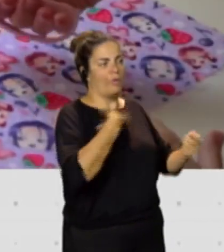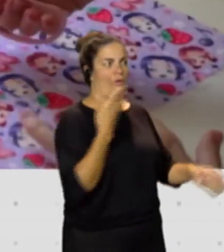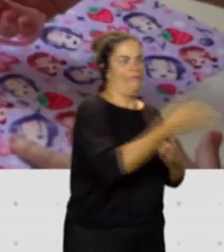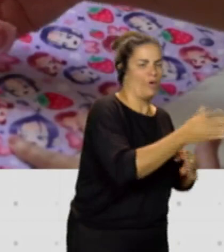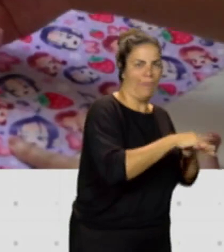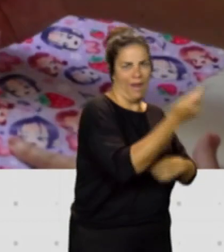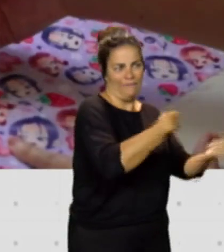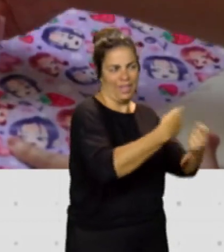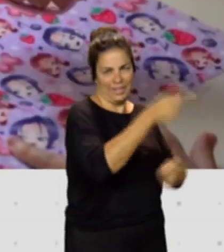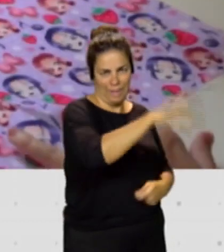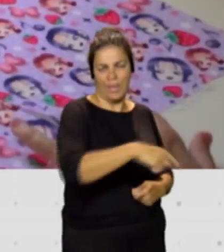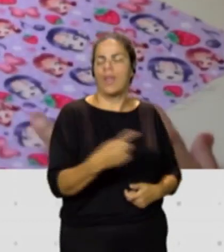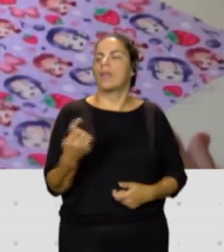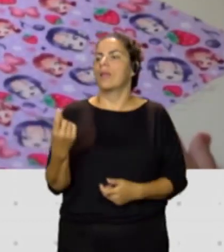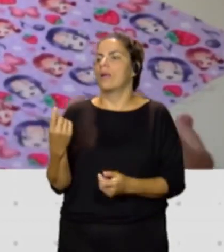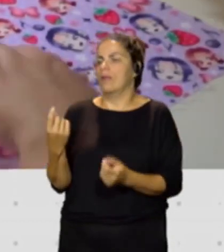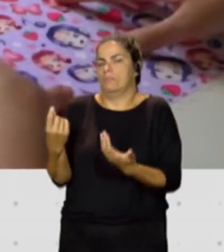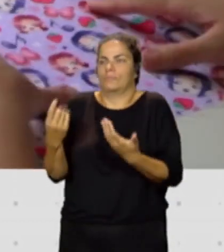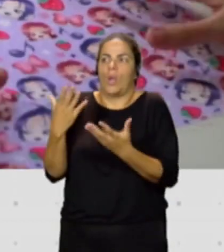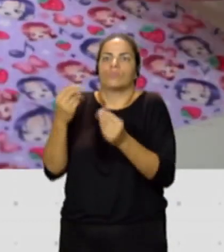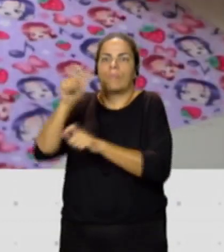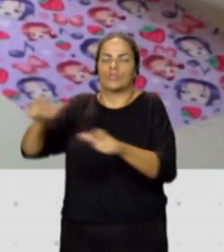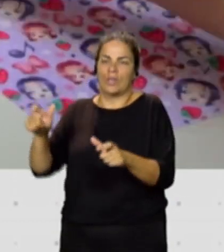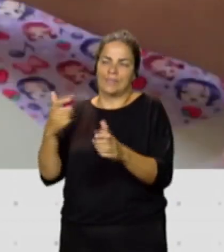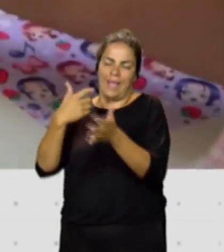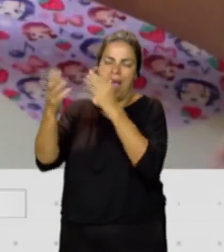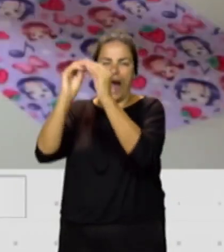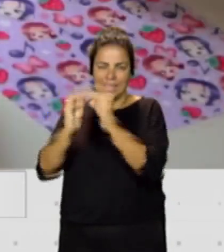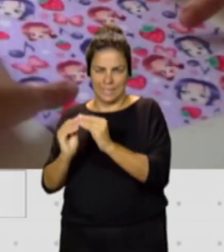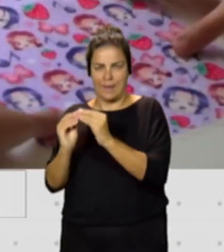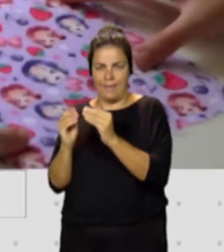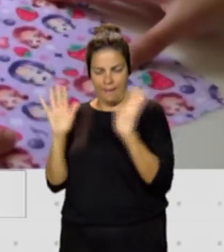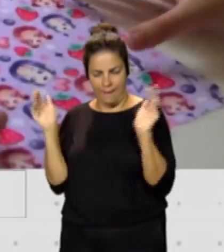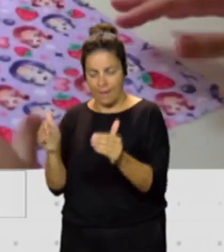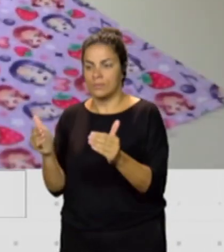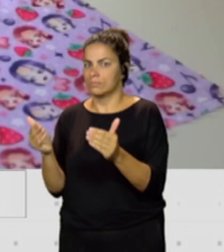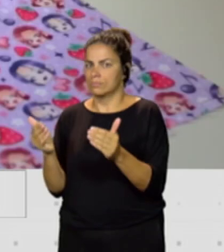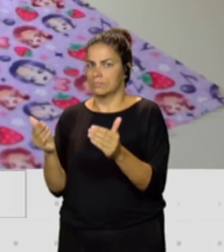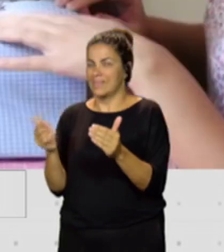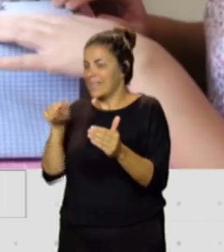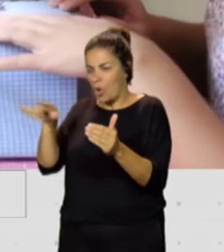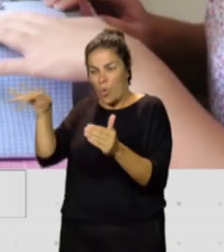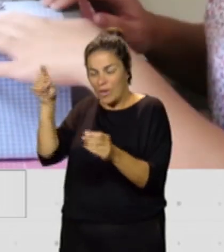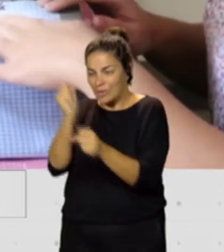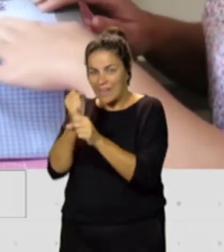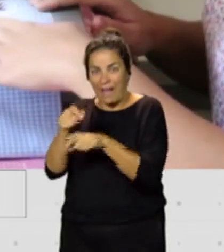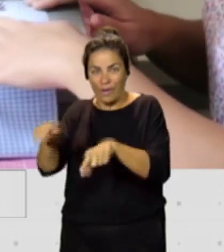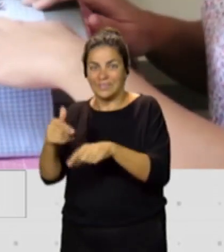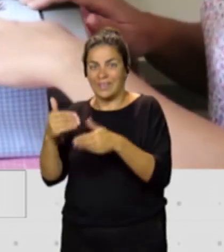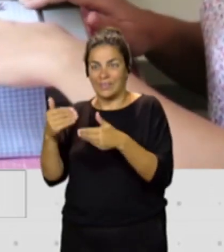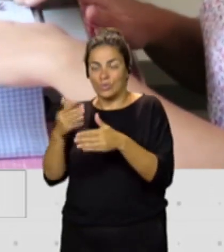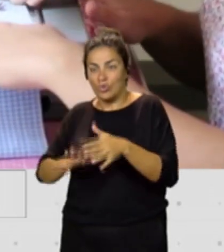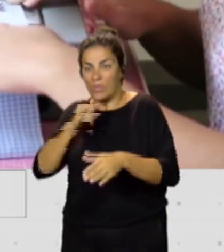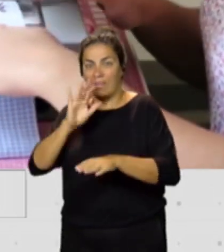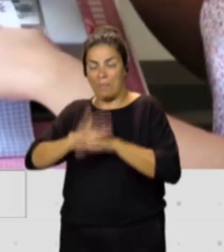se dedica a la artesanía, artesanía más moderna en este caso, pero no mucha gente puede vivir de esto exclusivamente. Exacto, exacto. Eres